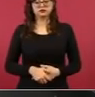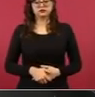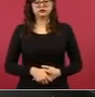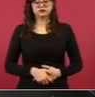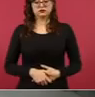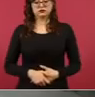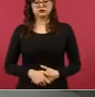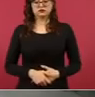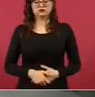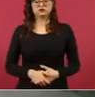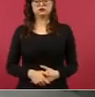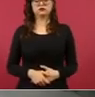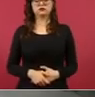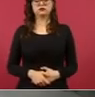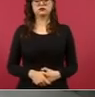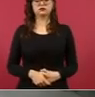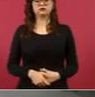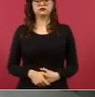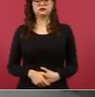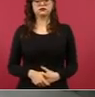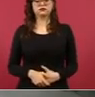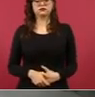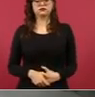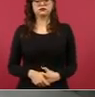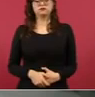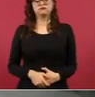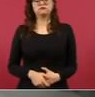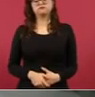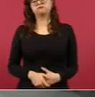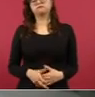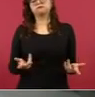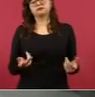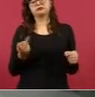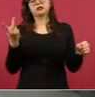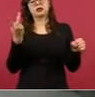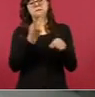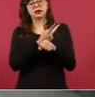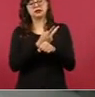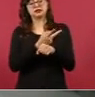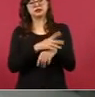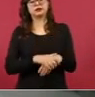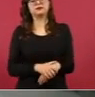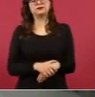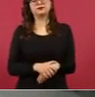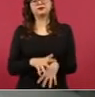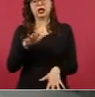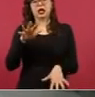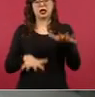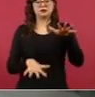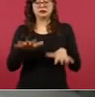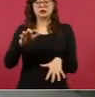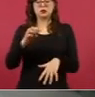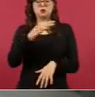municipios o en algunos con personas que generalmente viven en gobiernos que no son